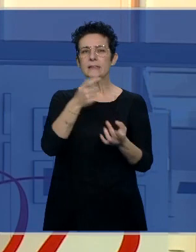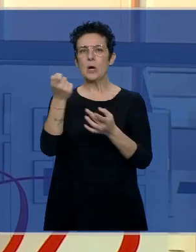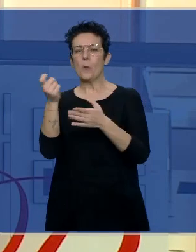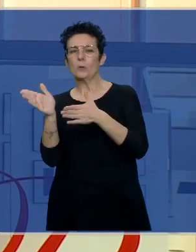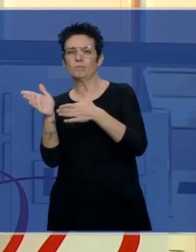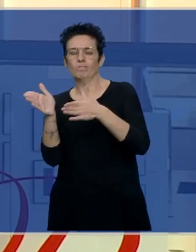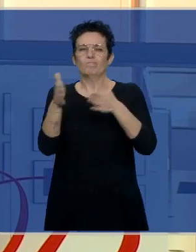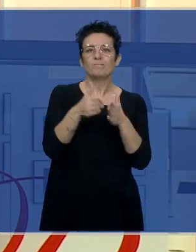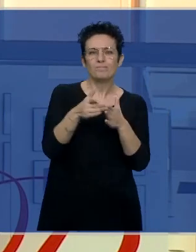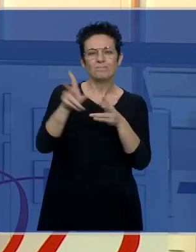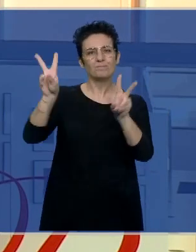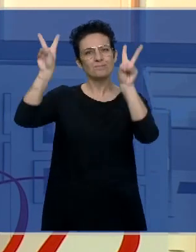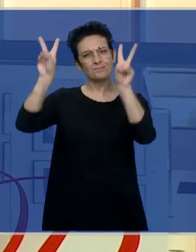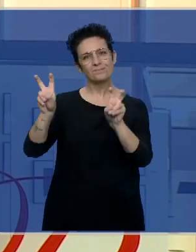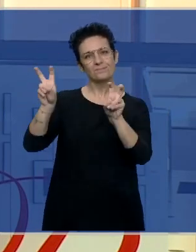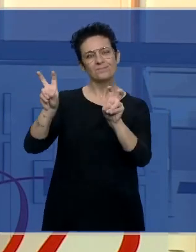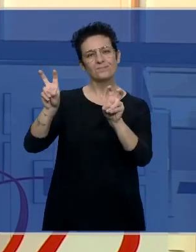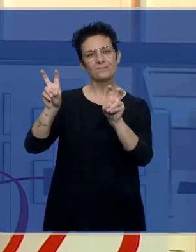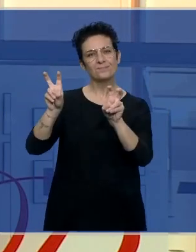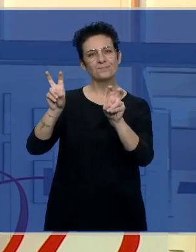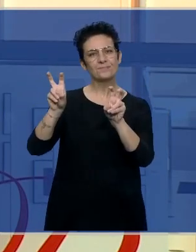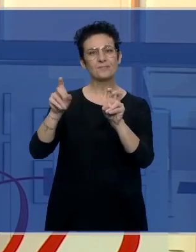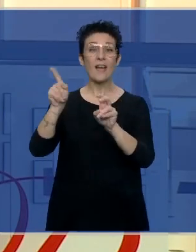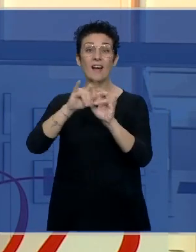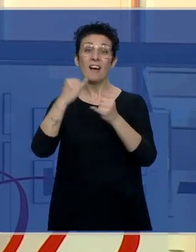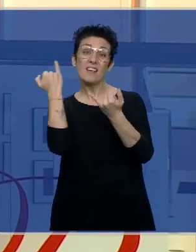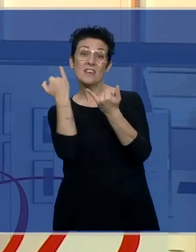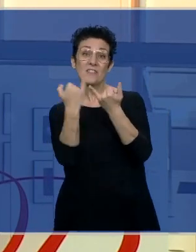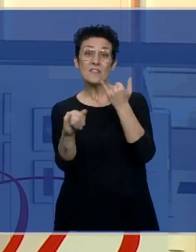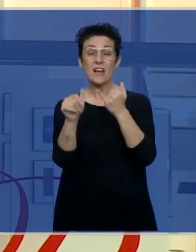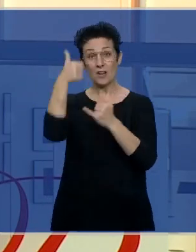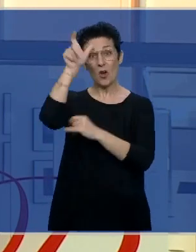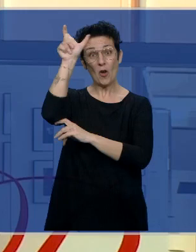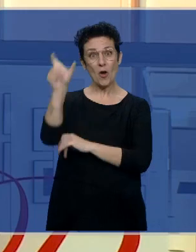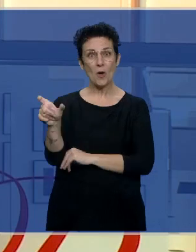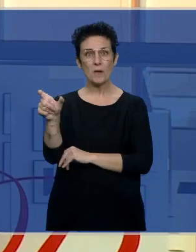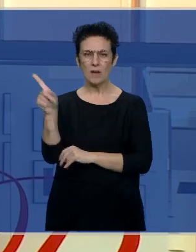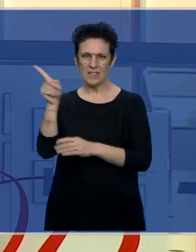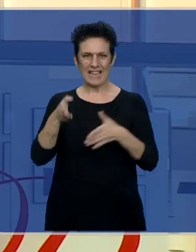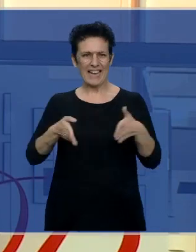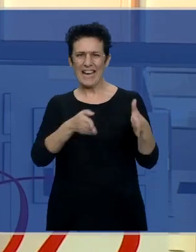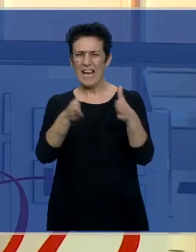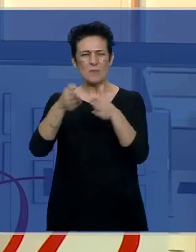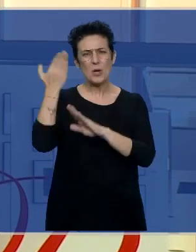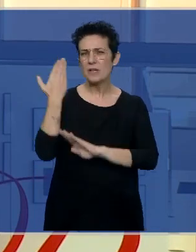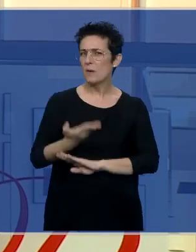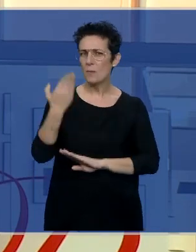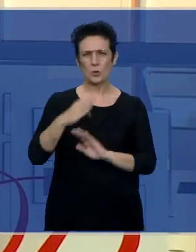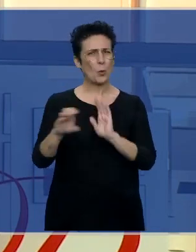ya le ha encasillado en algo en lo que él, o sea, al final estamos recordando a Fernando, que tiene una trayectoria brutal,